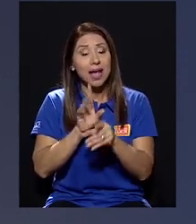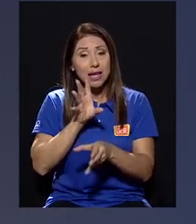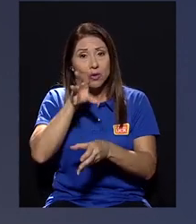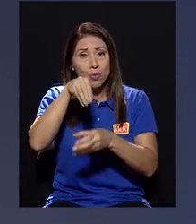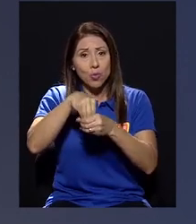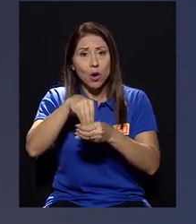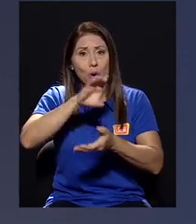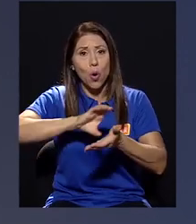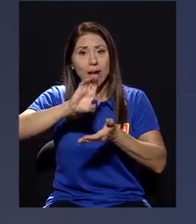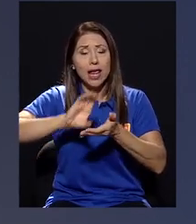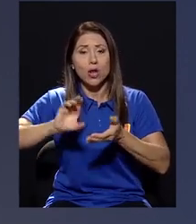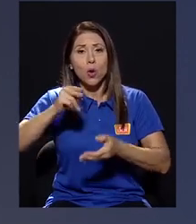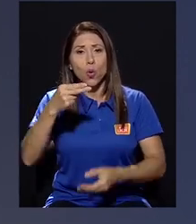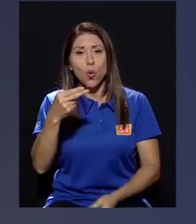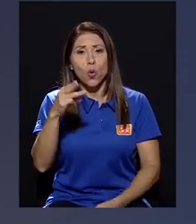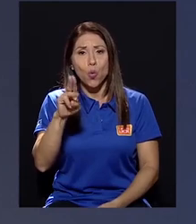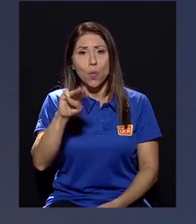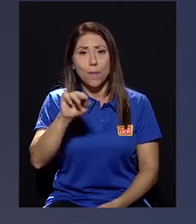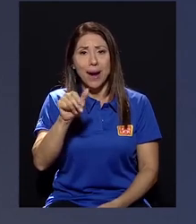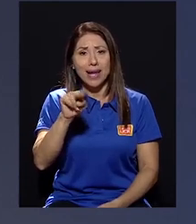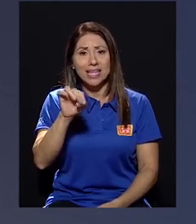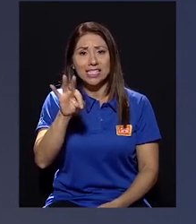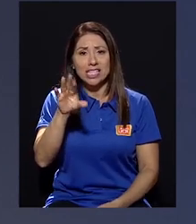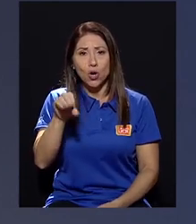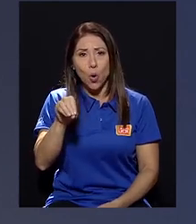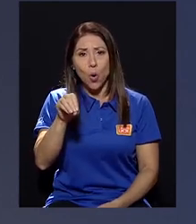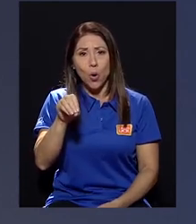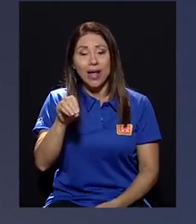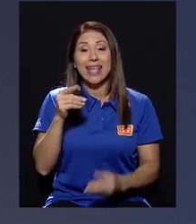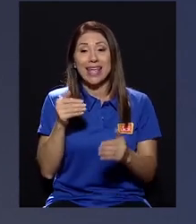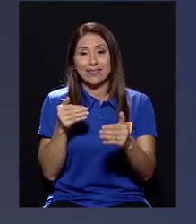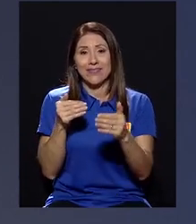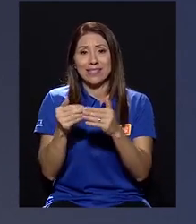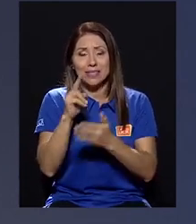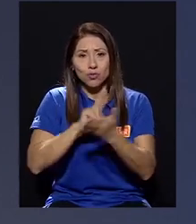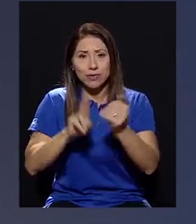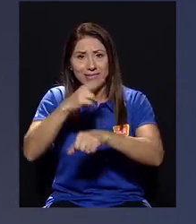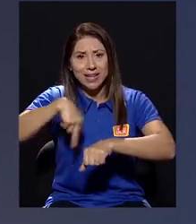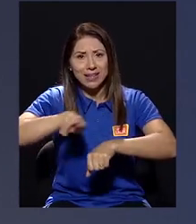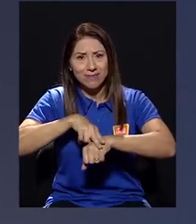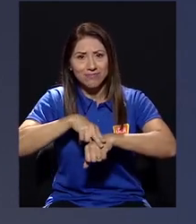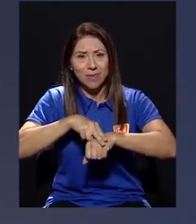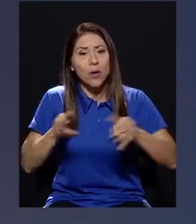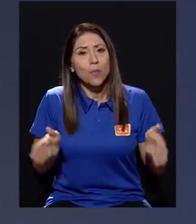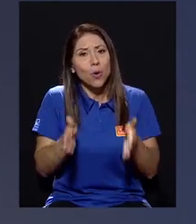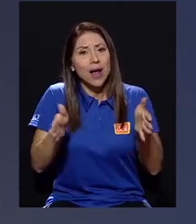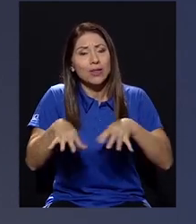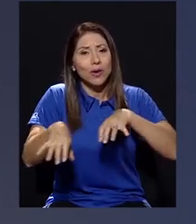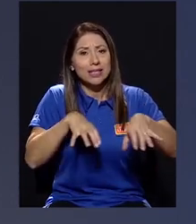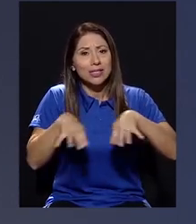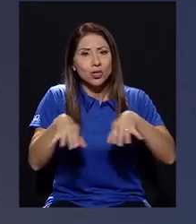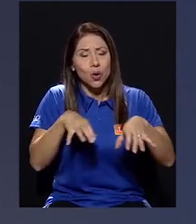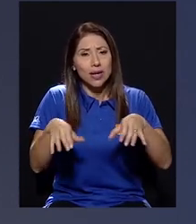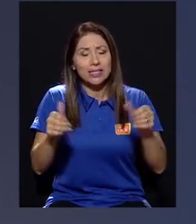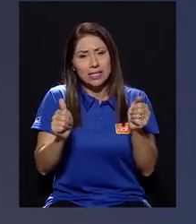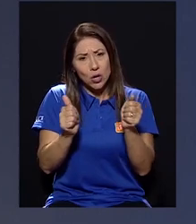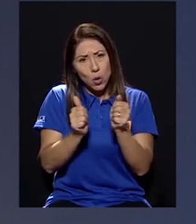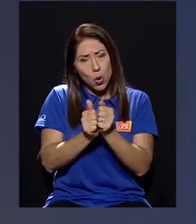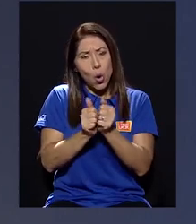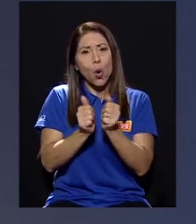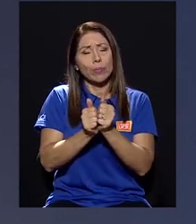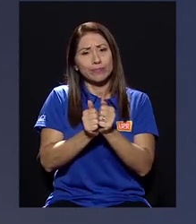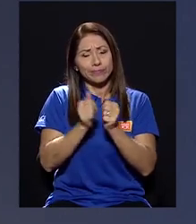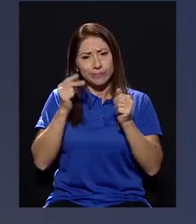proyecto el Colegio Humanístico, que es vecino de la Universidad Nacional. Y propagando acciones desde el humanismo con una